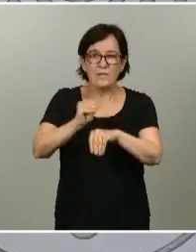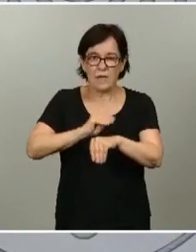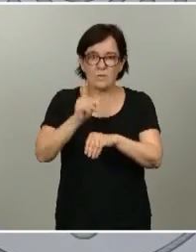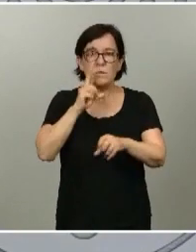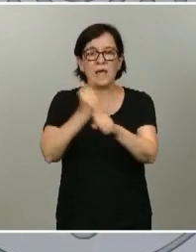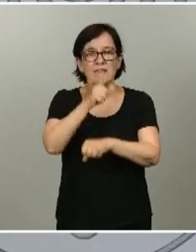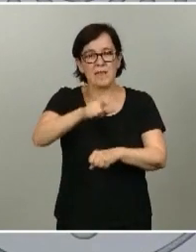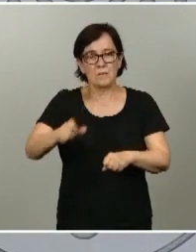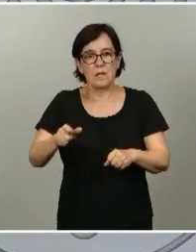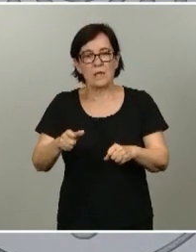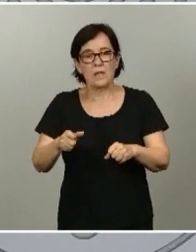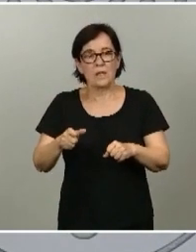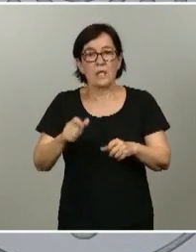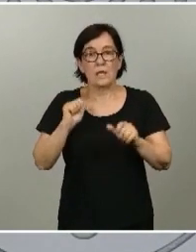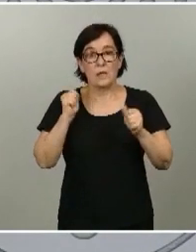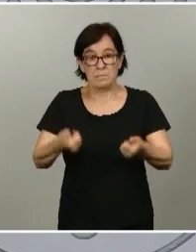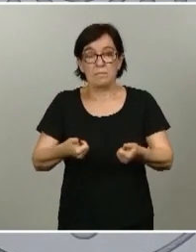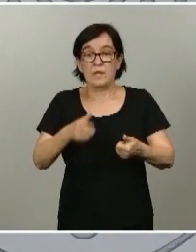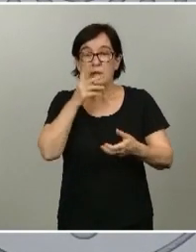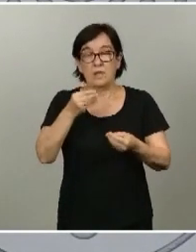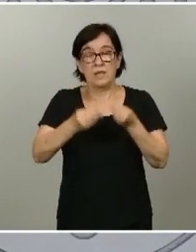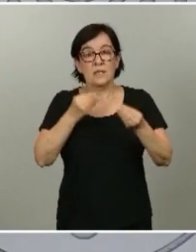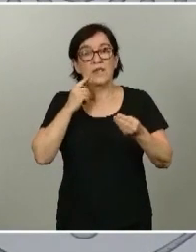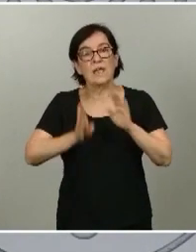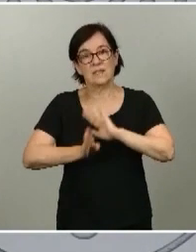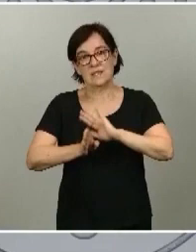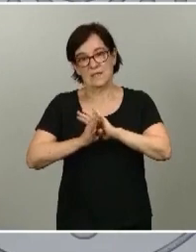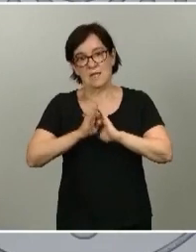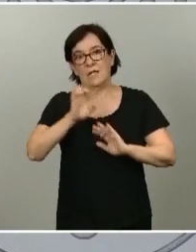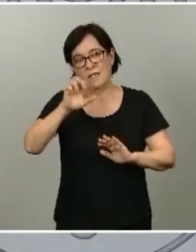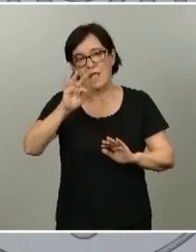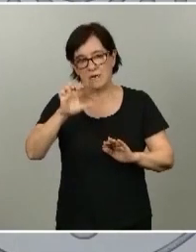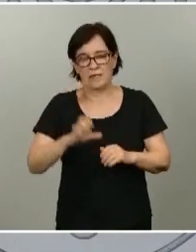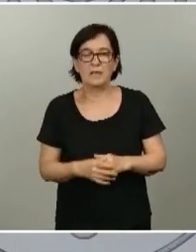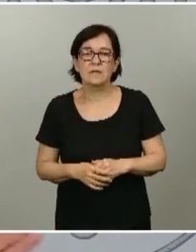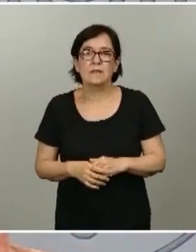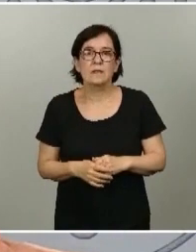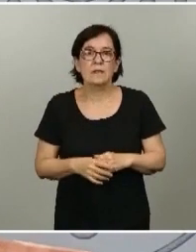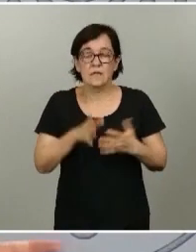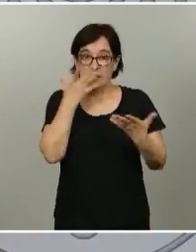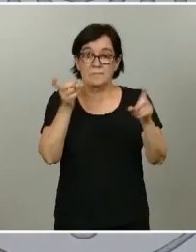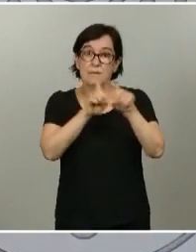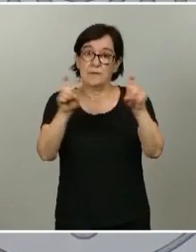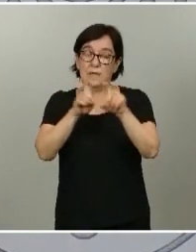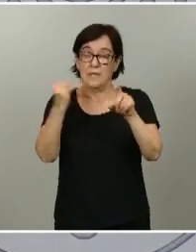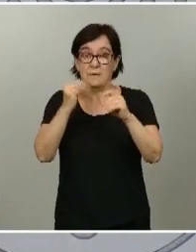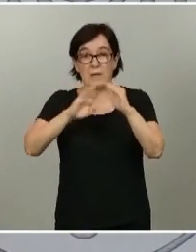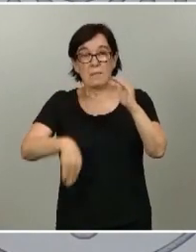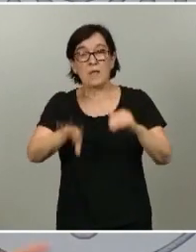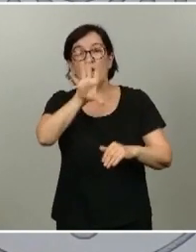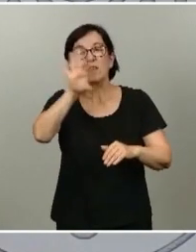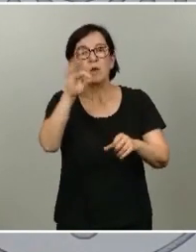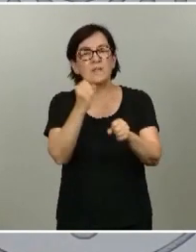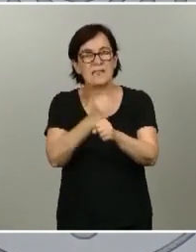se reincorporan frente a los que permanecen en el ERTE. De esta manera, las empresas con menos de 50 trabajadores